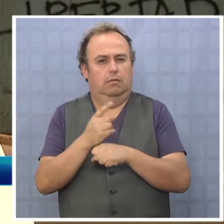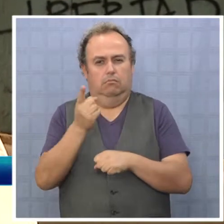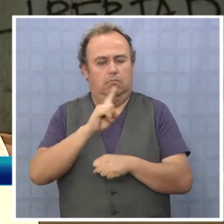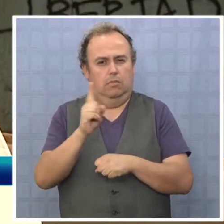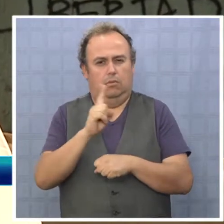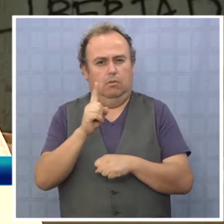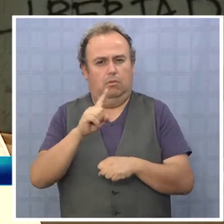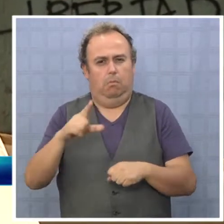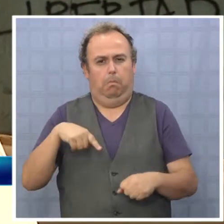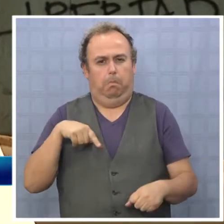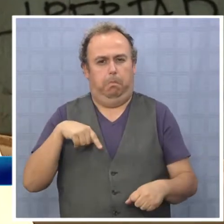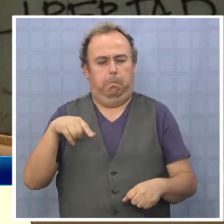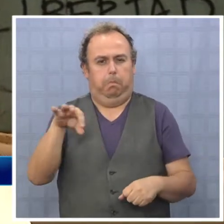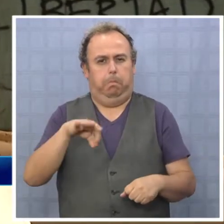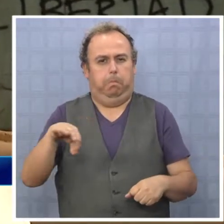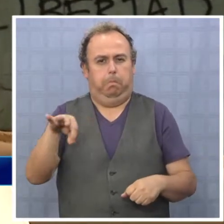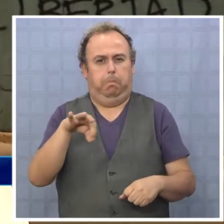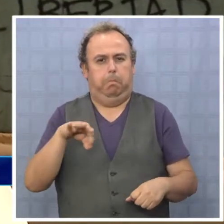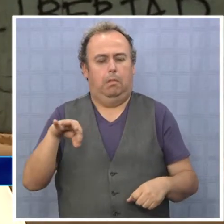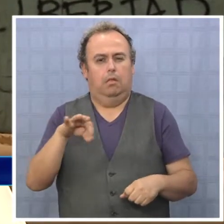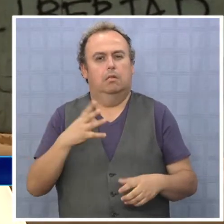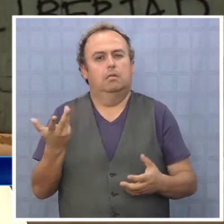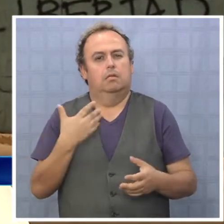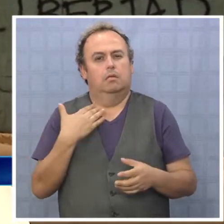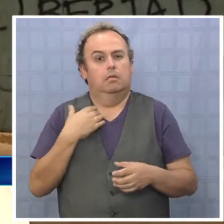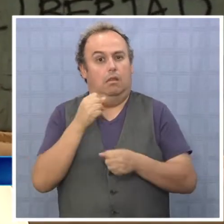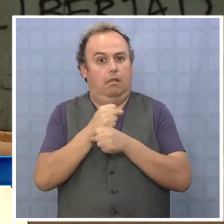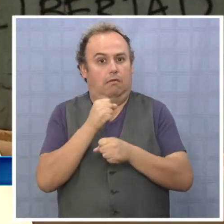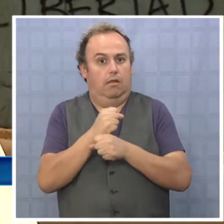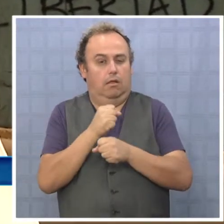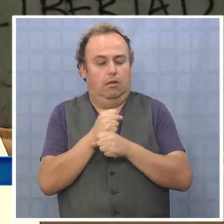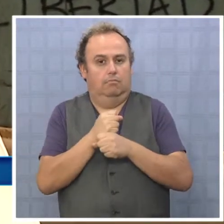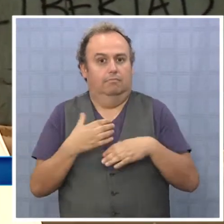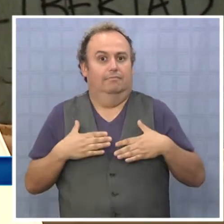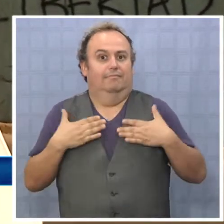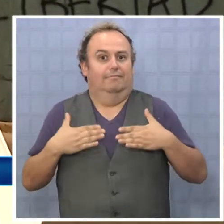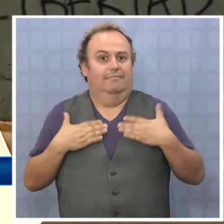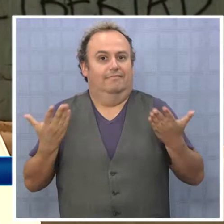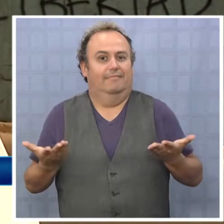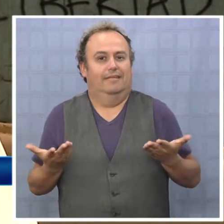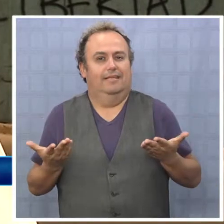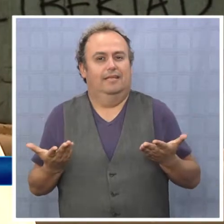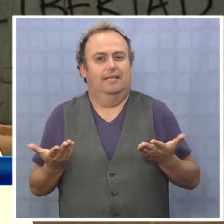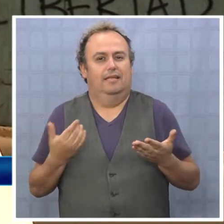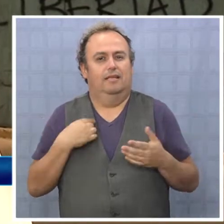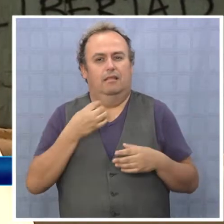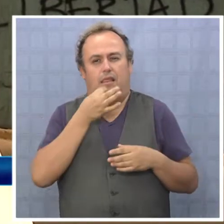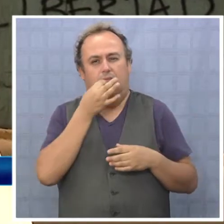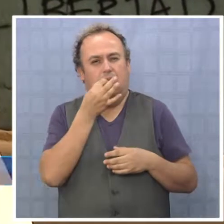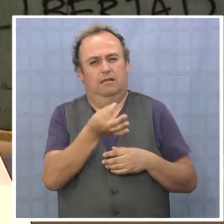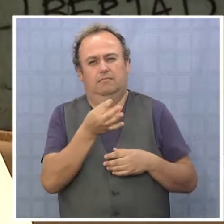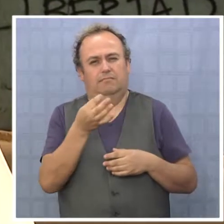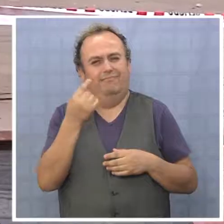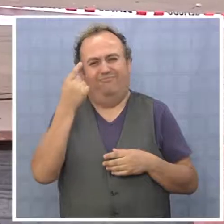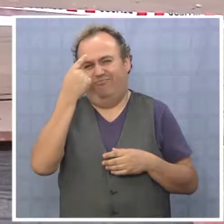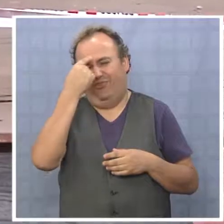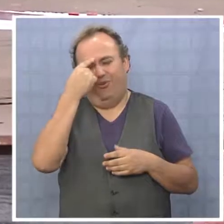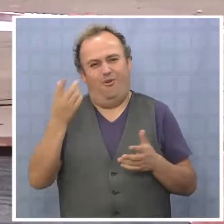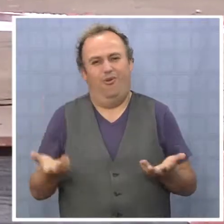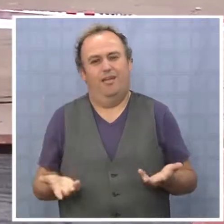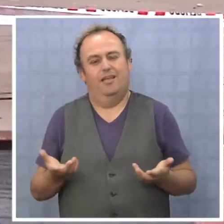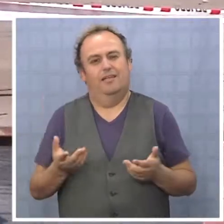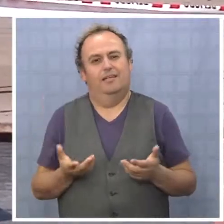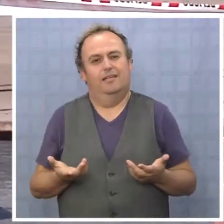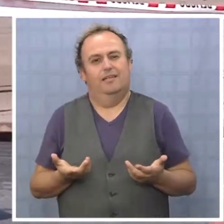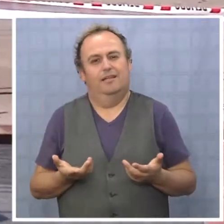cesantía, sino que por el contrario el trabajador está más alegre, más entusiasta. Y yo creo que decir esa barbaridad es para evitar